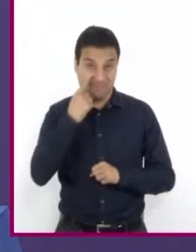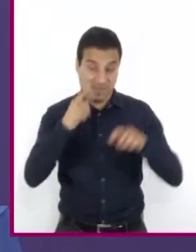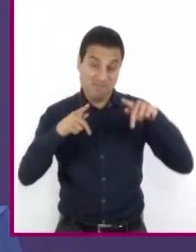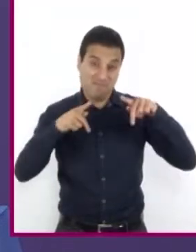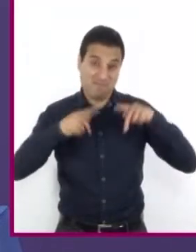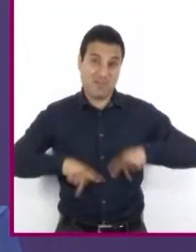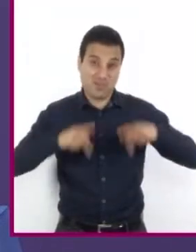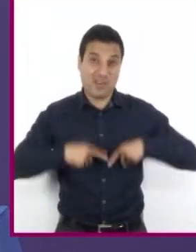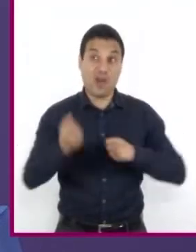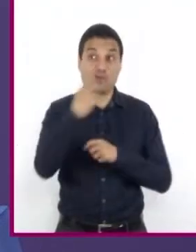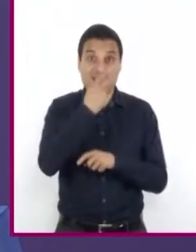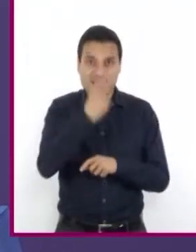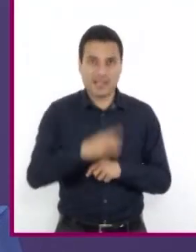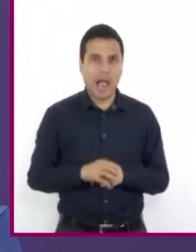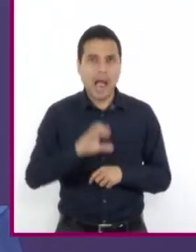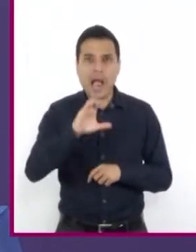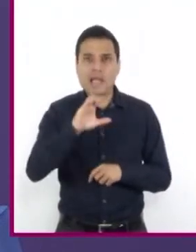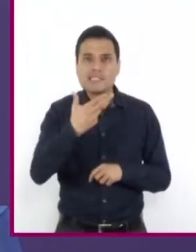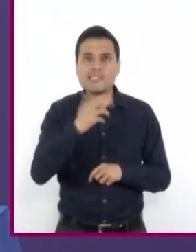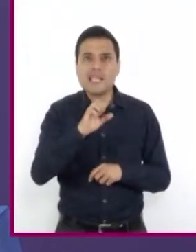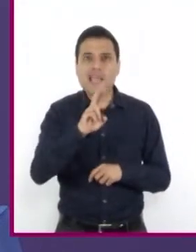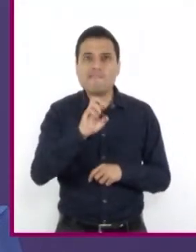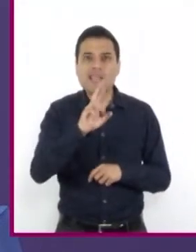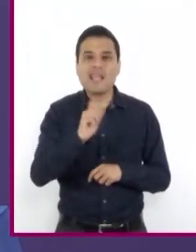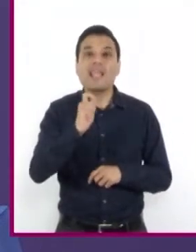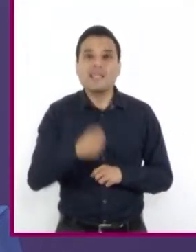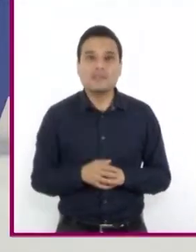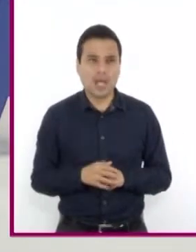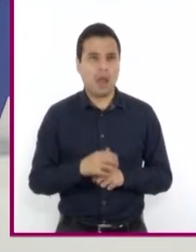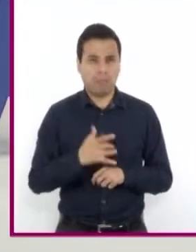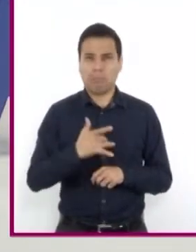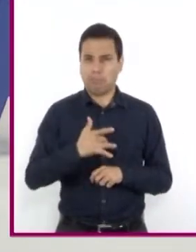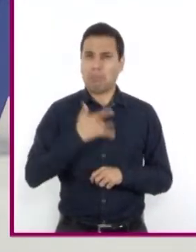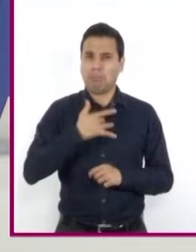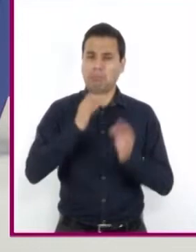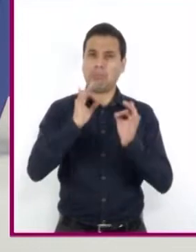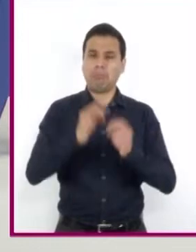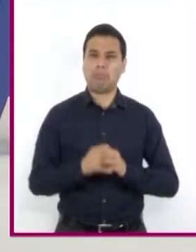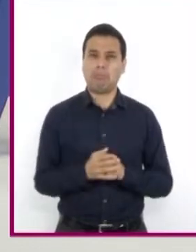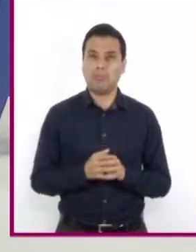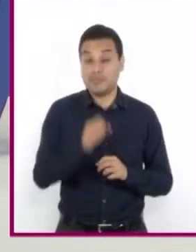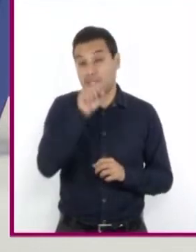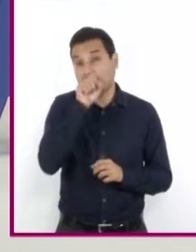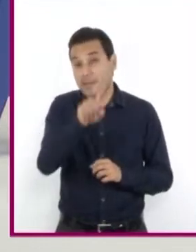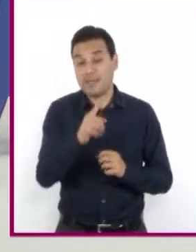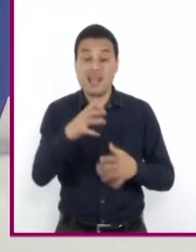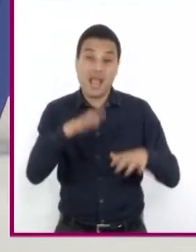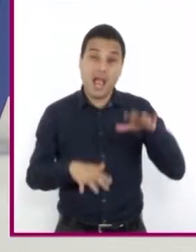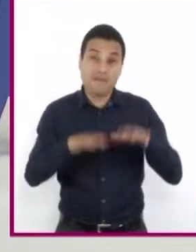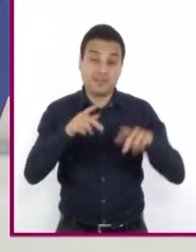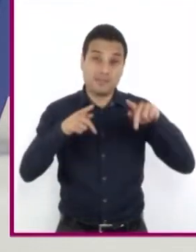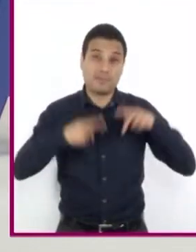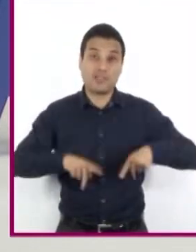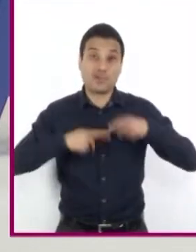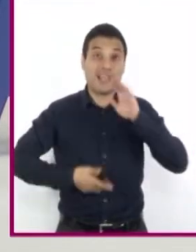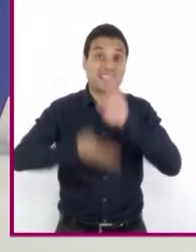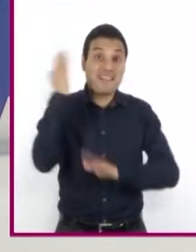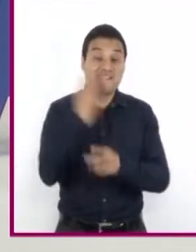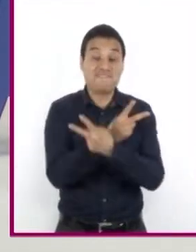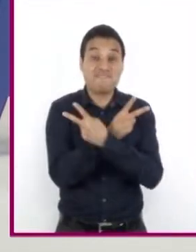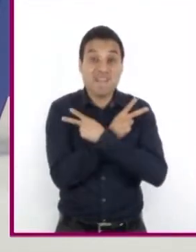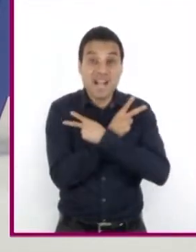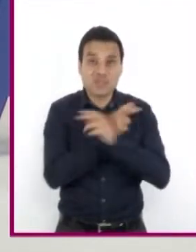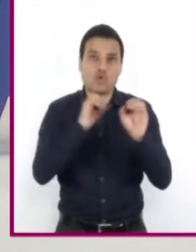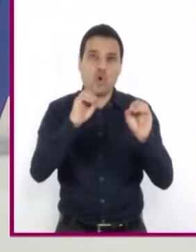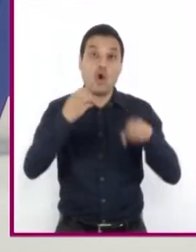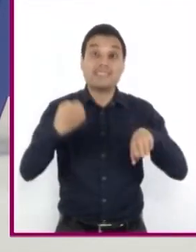una cita dice chévere, que en el contexto sería me parece bien. También ocurre que cuando las personas van de vacaciones o visitan